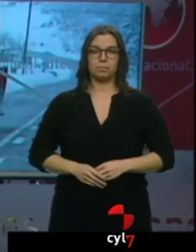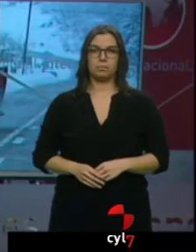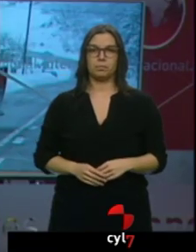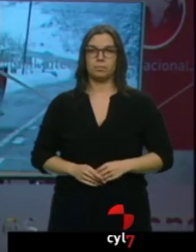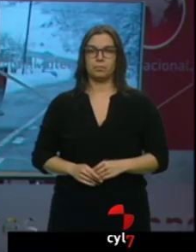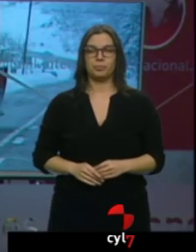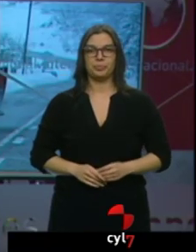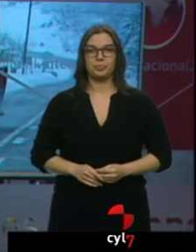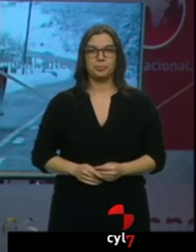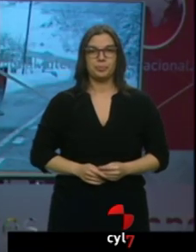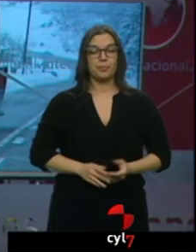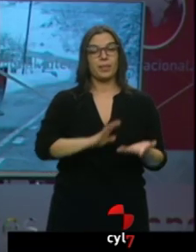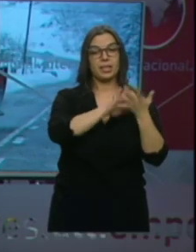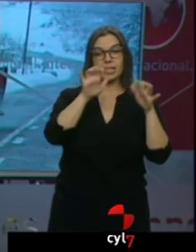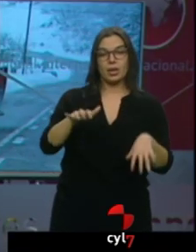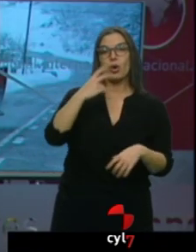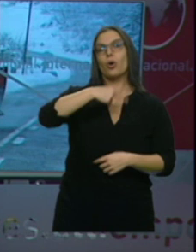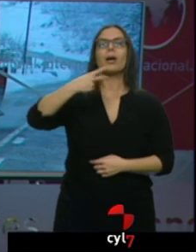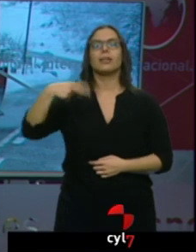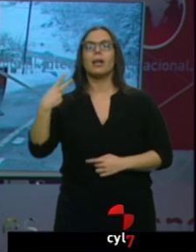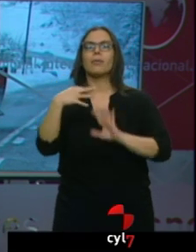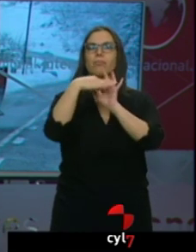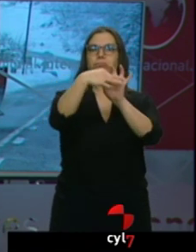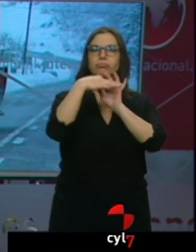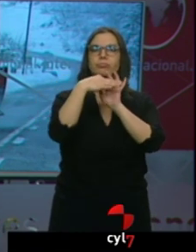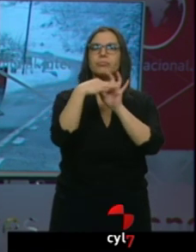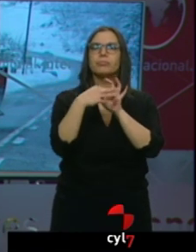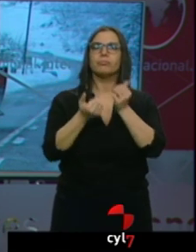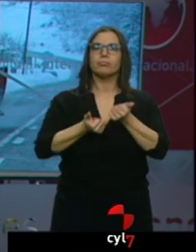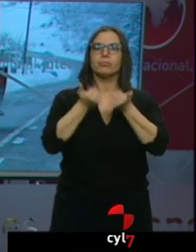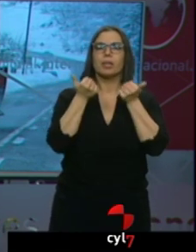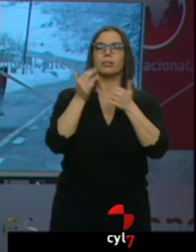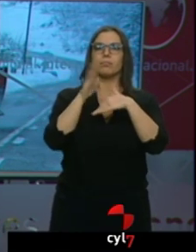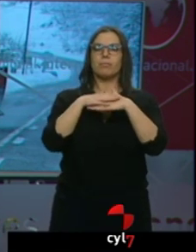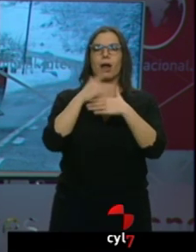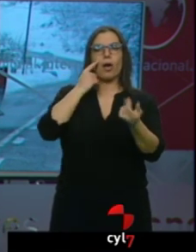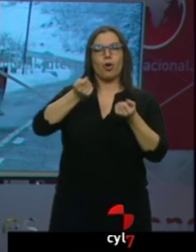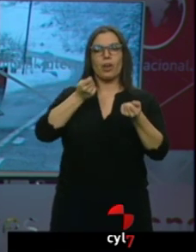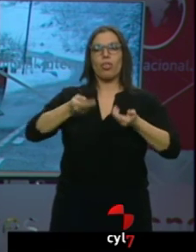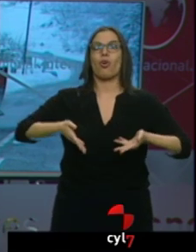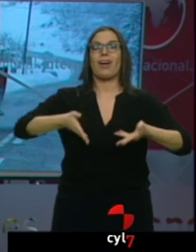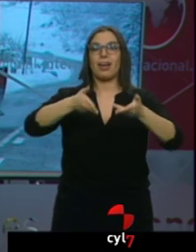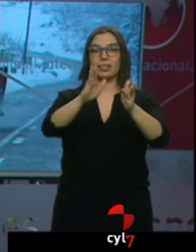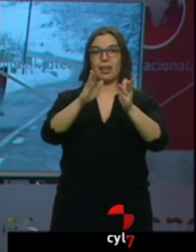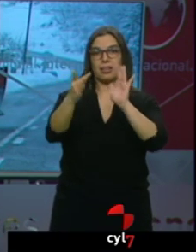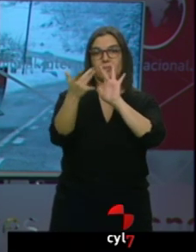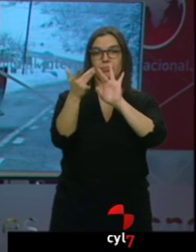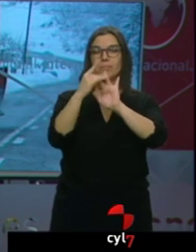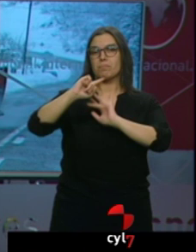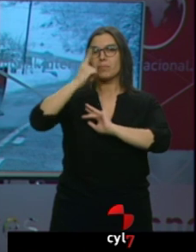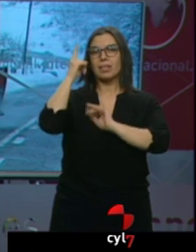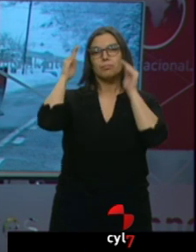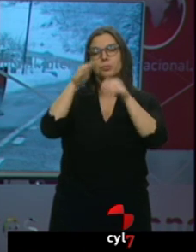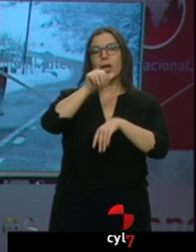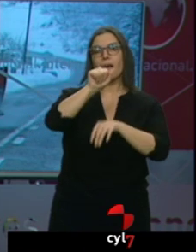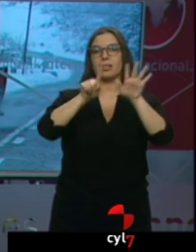Castilla y León y Cantabria estrechan sus lazos para coordinarse en las carreteras que comunican ambas comunidades, sobre todo en la A67. Ante la previsión